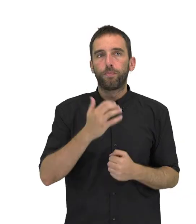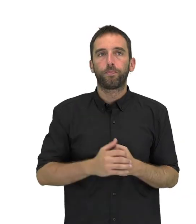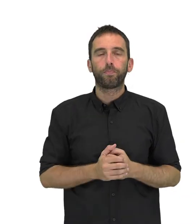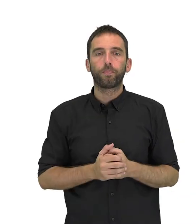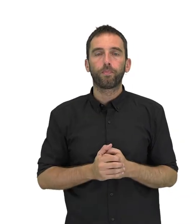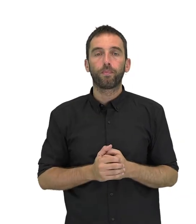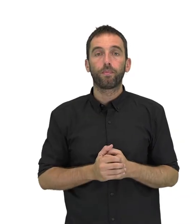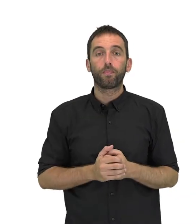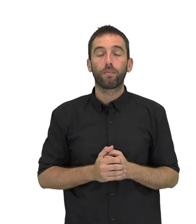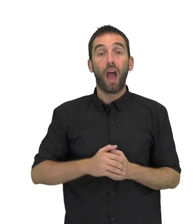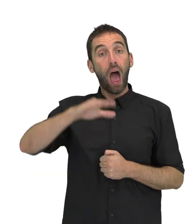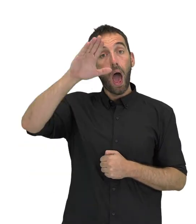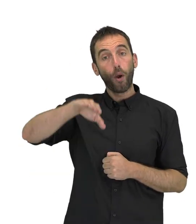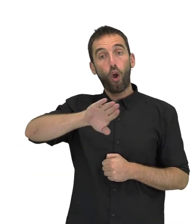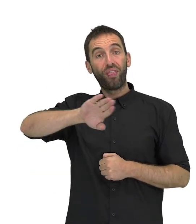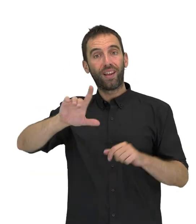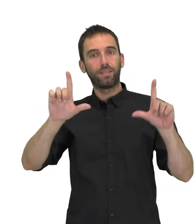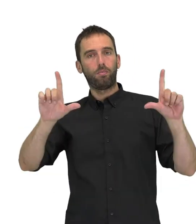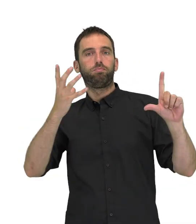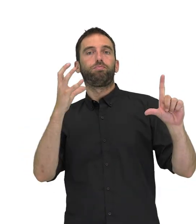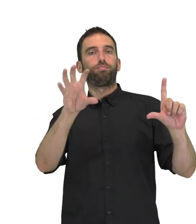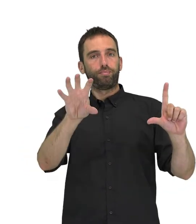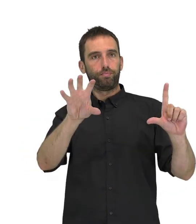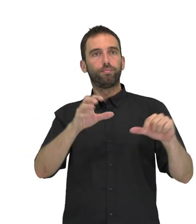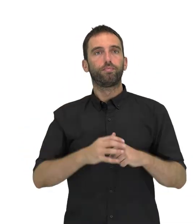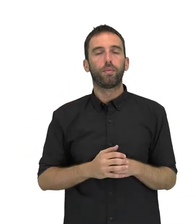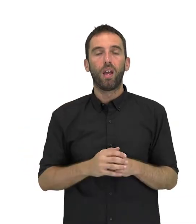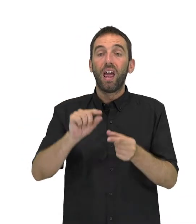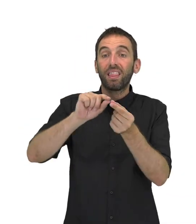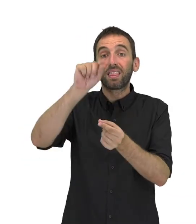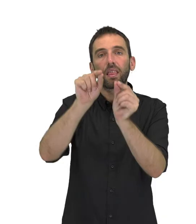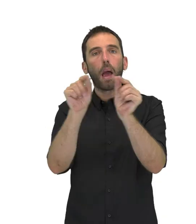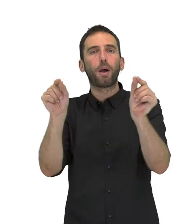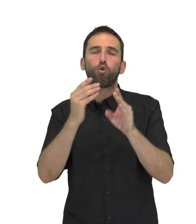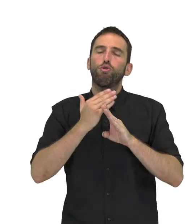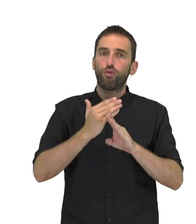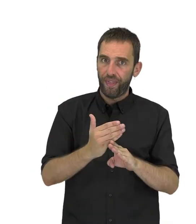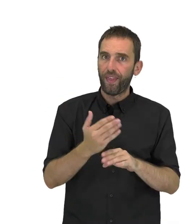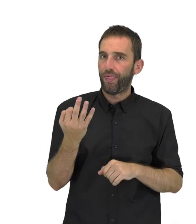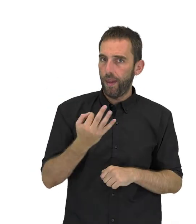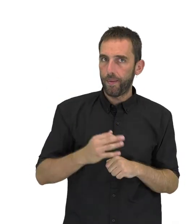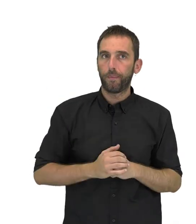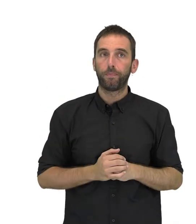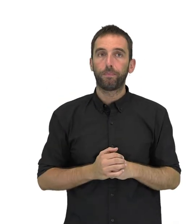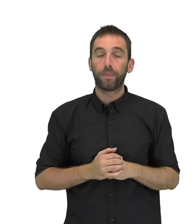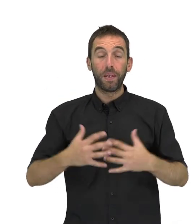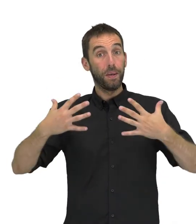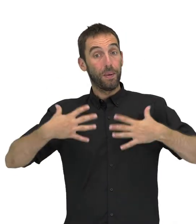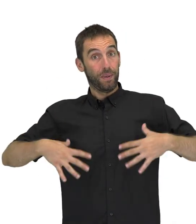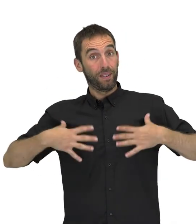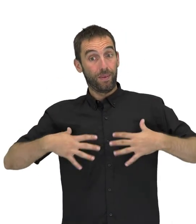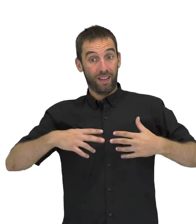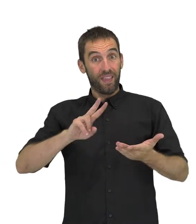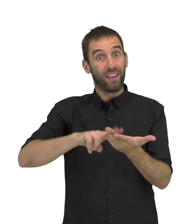estar situada en la parte inferior derecha del vídeo, tener un tamaño suficiente, que la